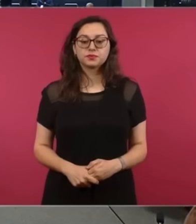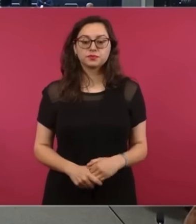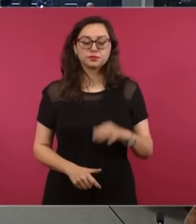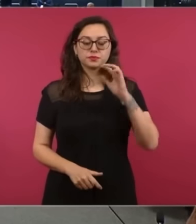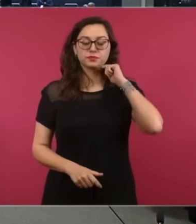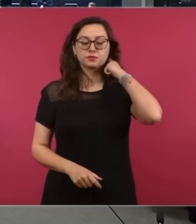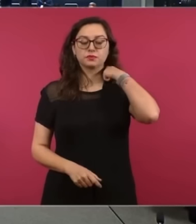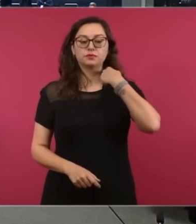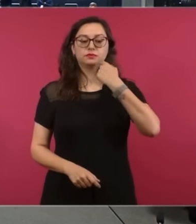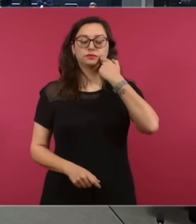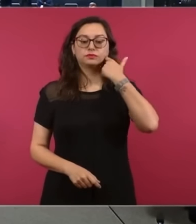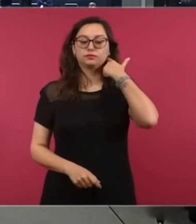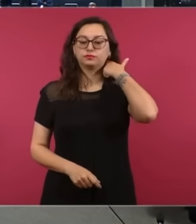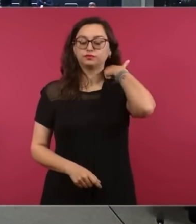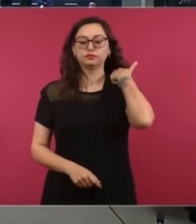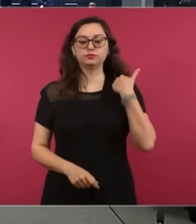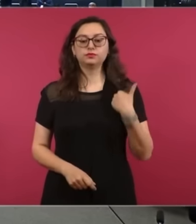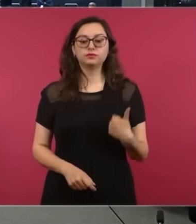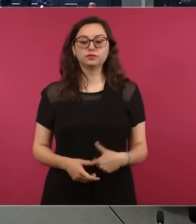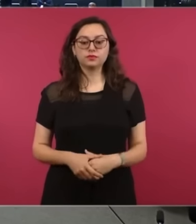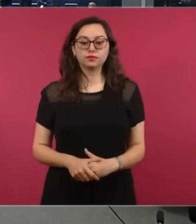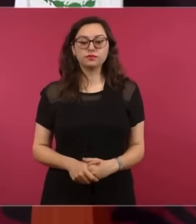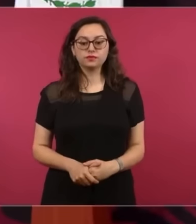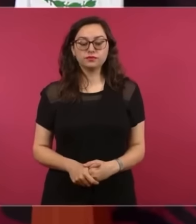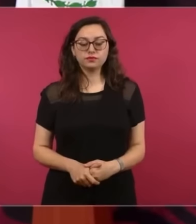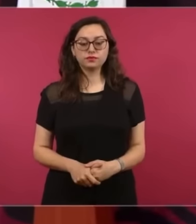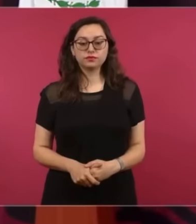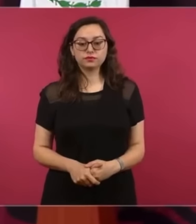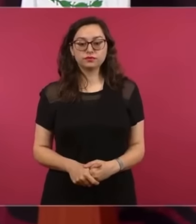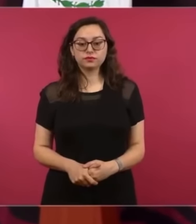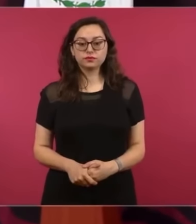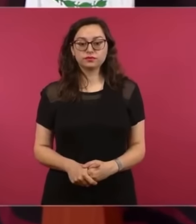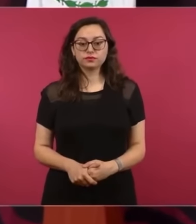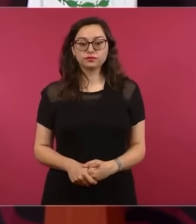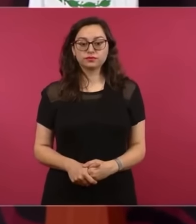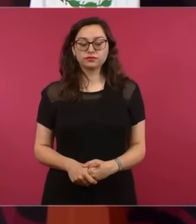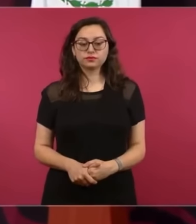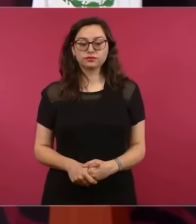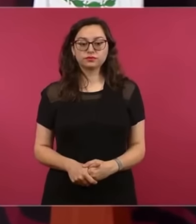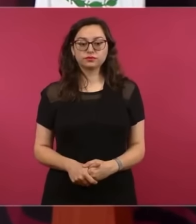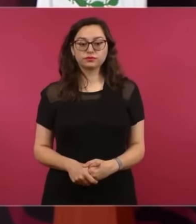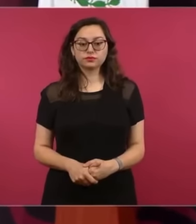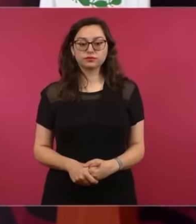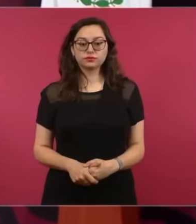no hay